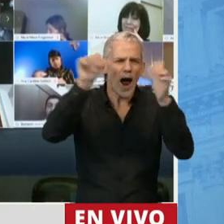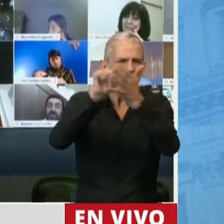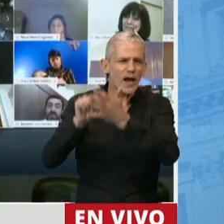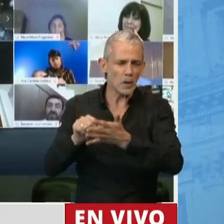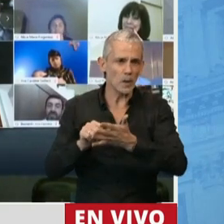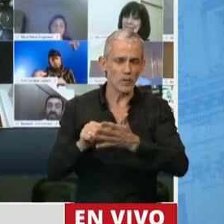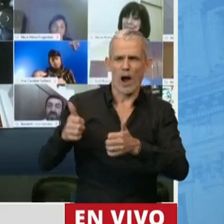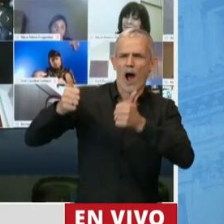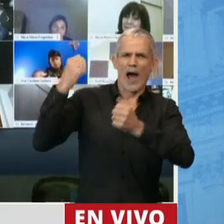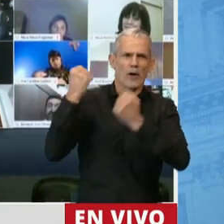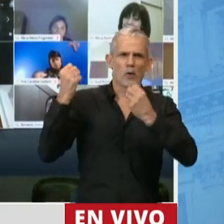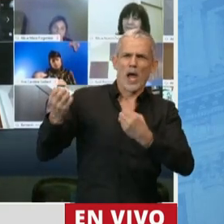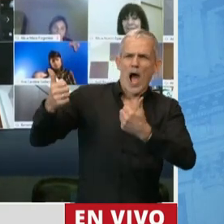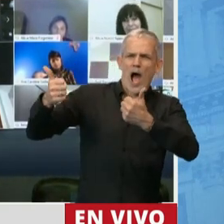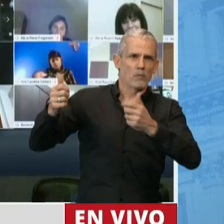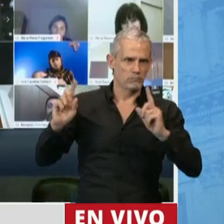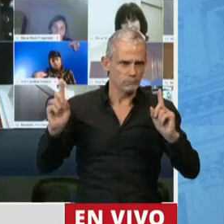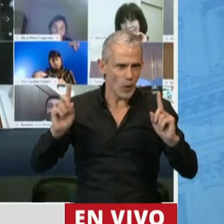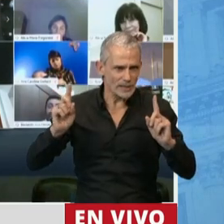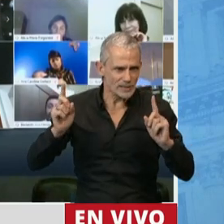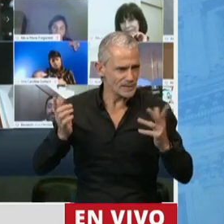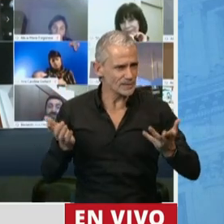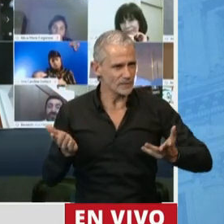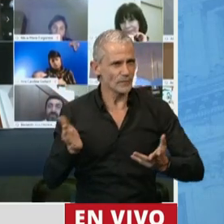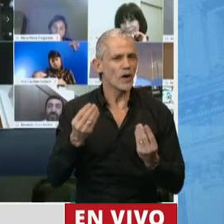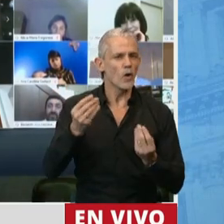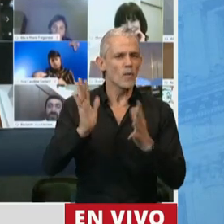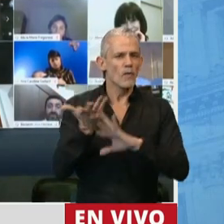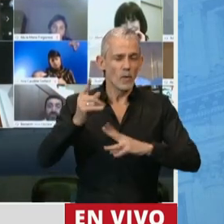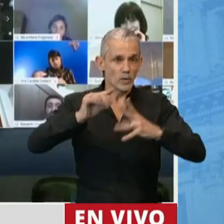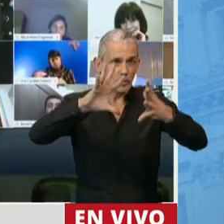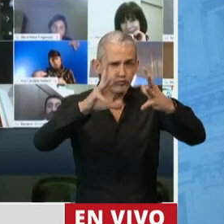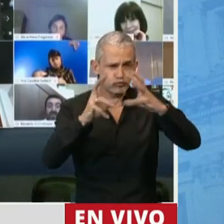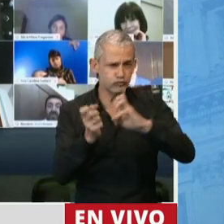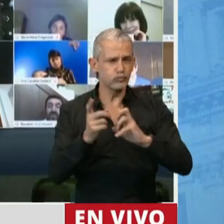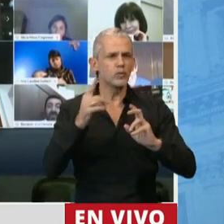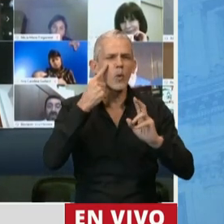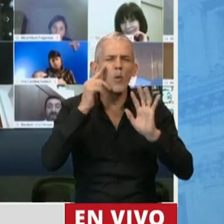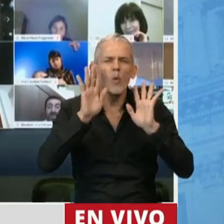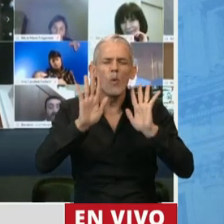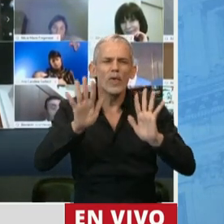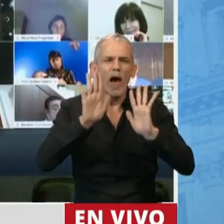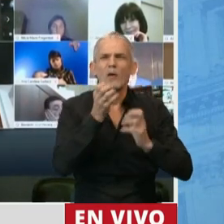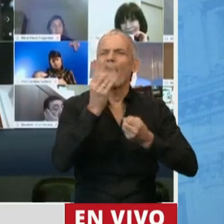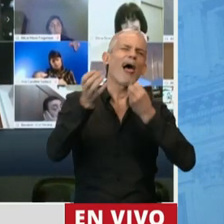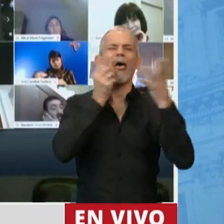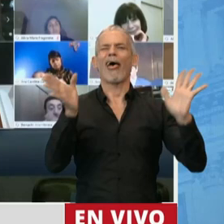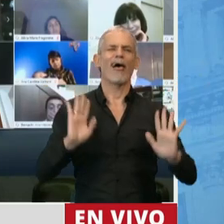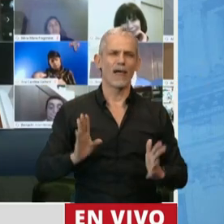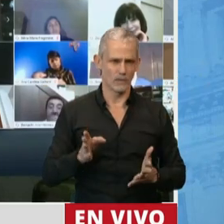que haya grandes logros no es que a se me ocurra y como aparte va empeorando pero eso hay que ser prudentes en las declaraciones